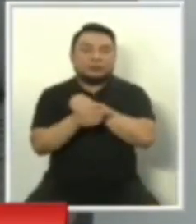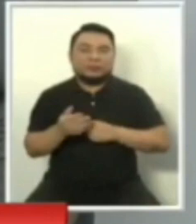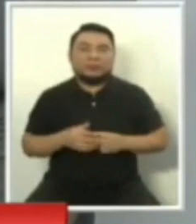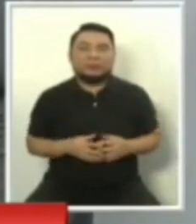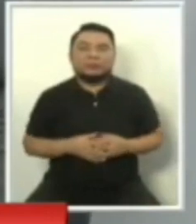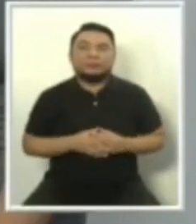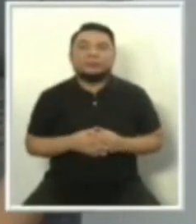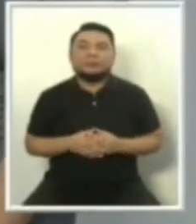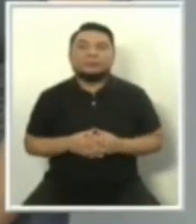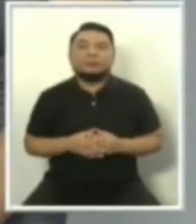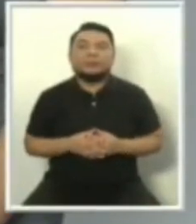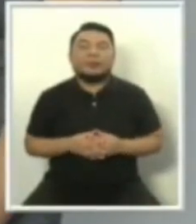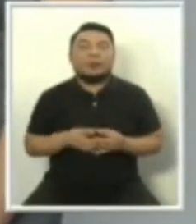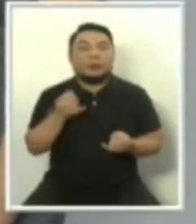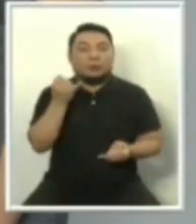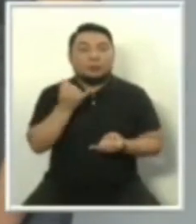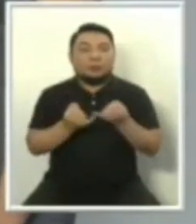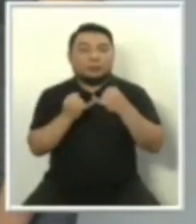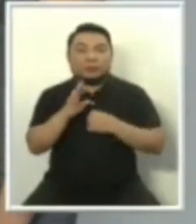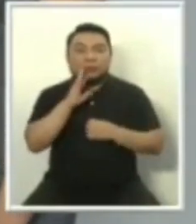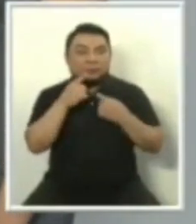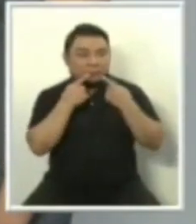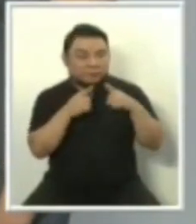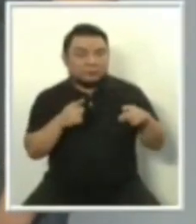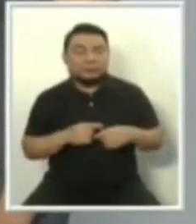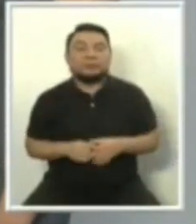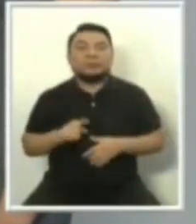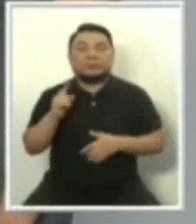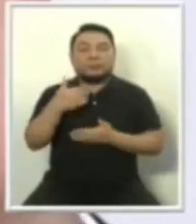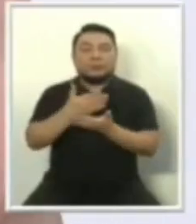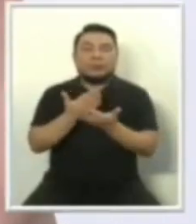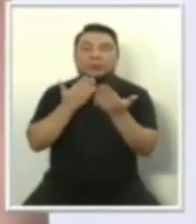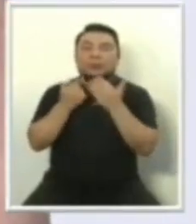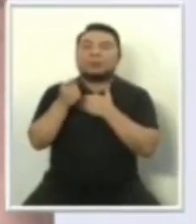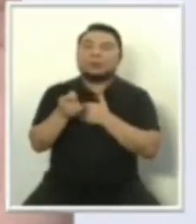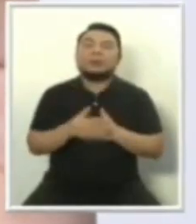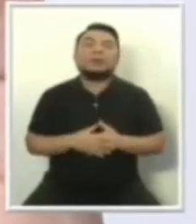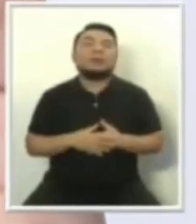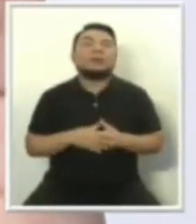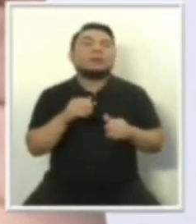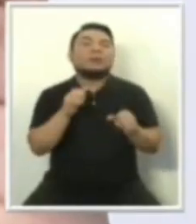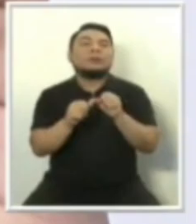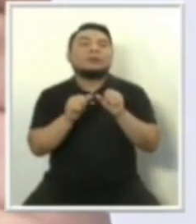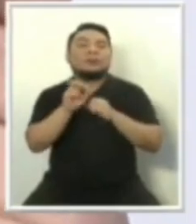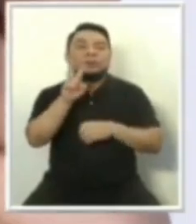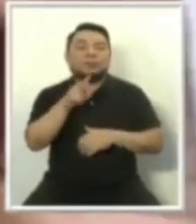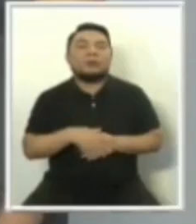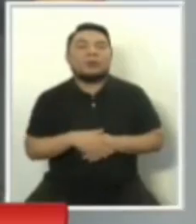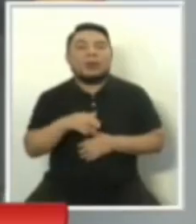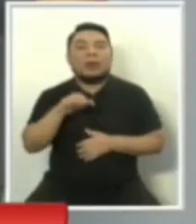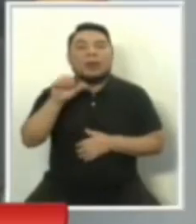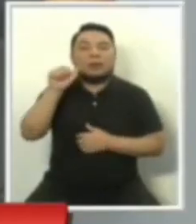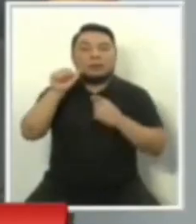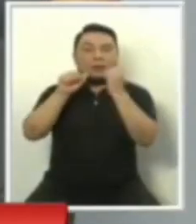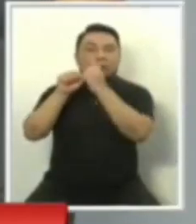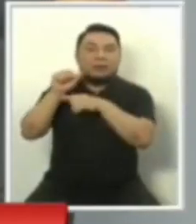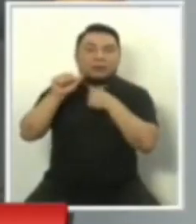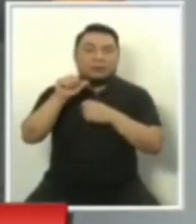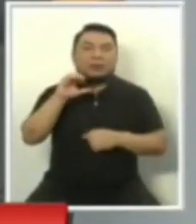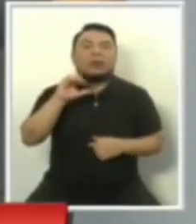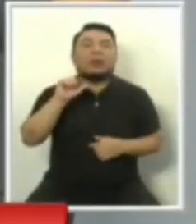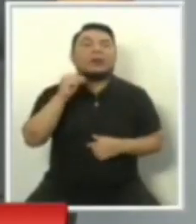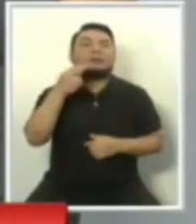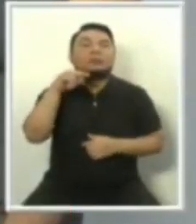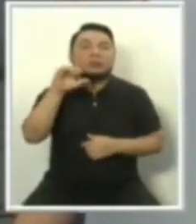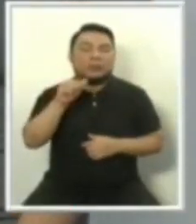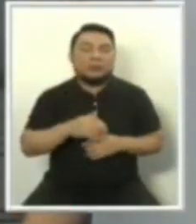Y la última intervención de la primera fecha del debate la tiene Alianza para el Progreso, César Acuña. Hemos